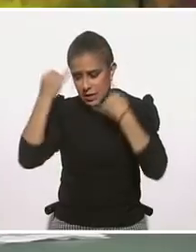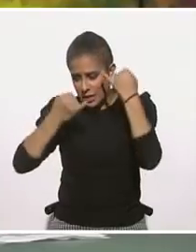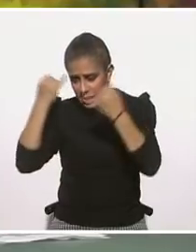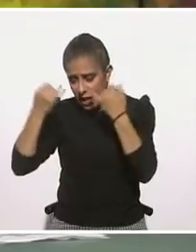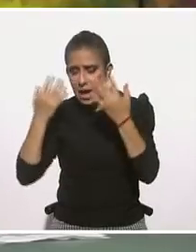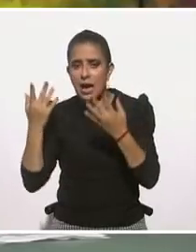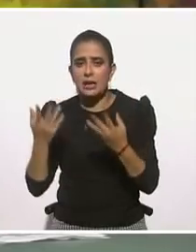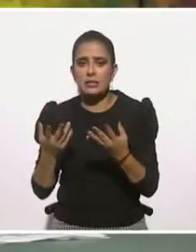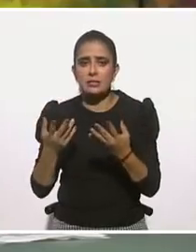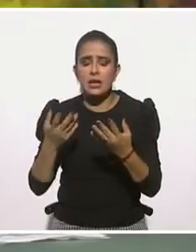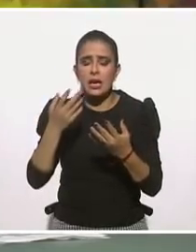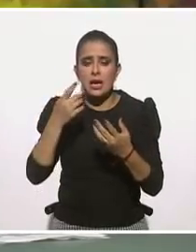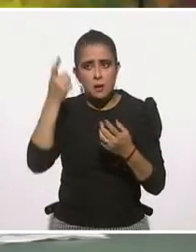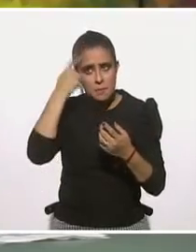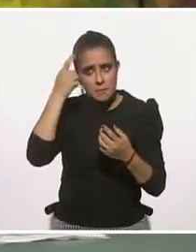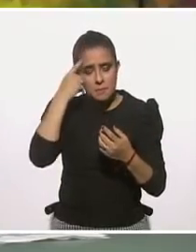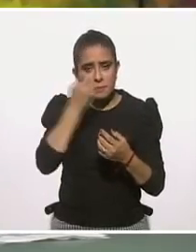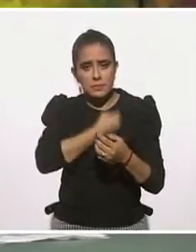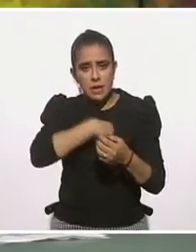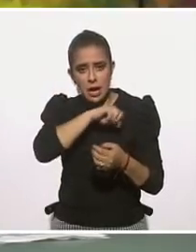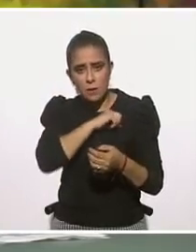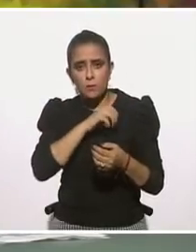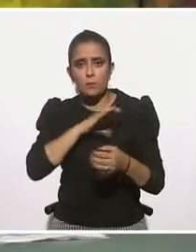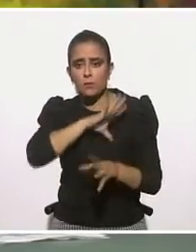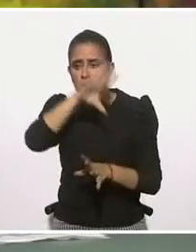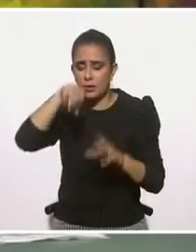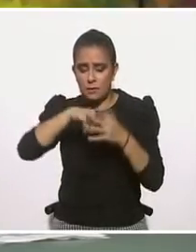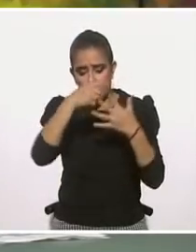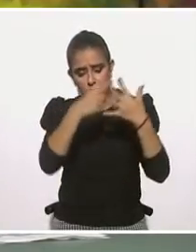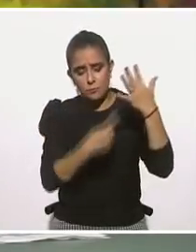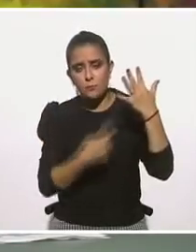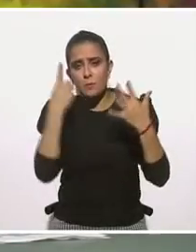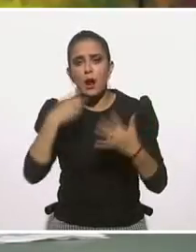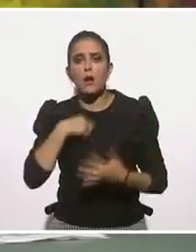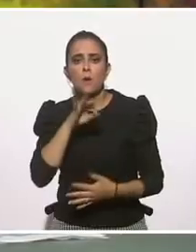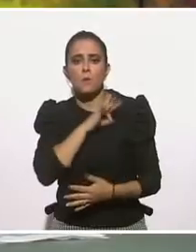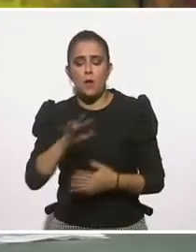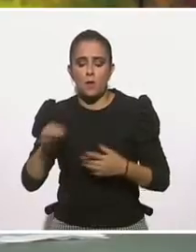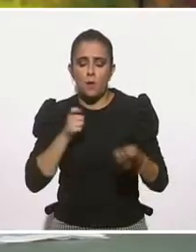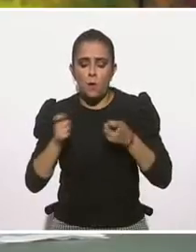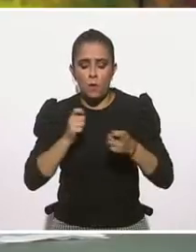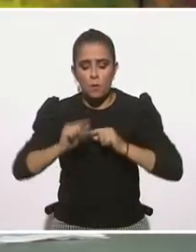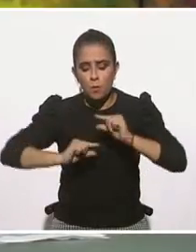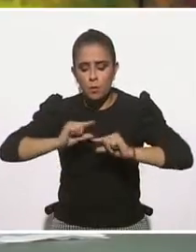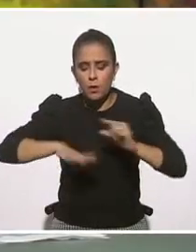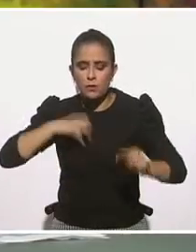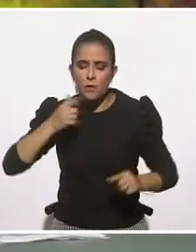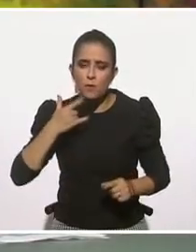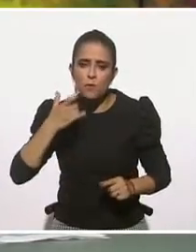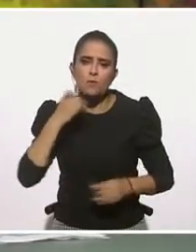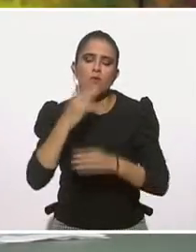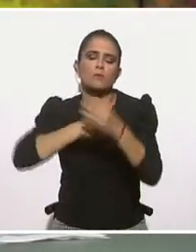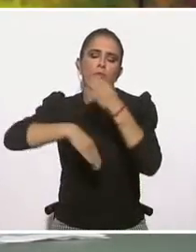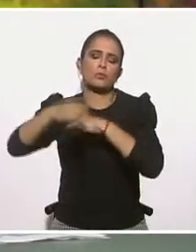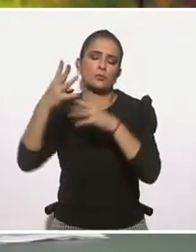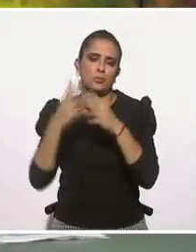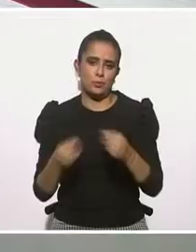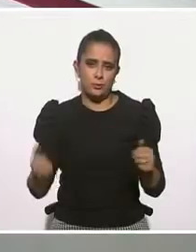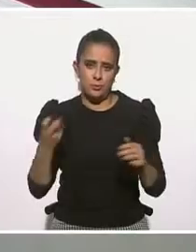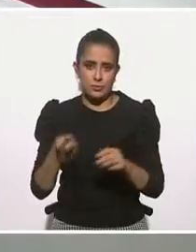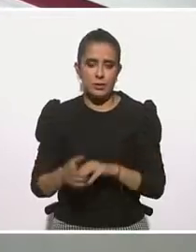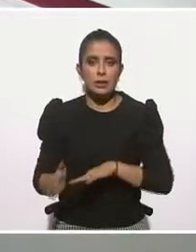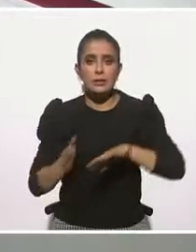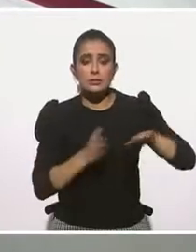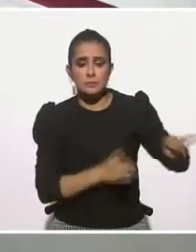su salud mental en general, entre muchas cosas que un poco hablamos con el doctor, con los especialistas el día de hoy. Ana Cecilia nos pone,